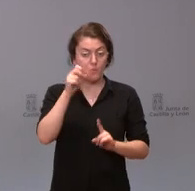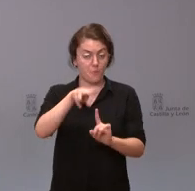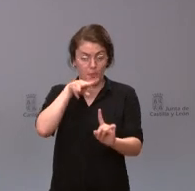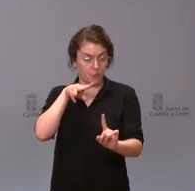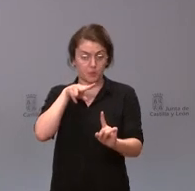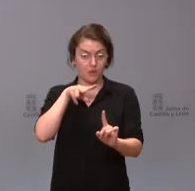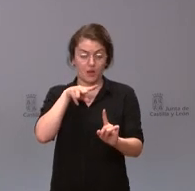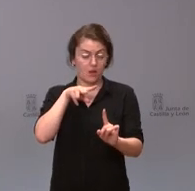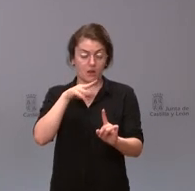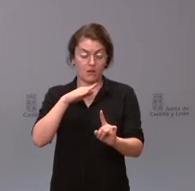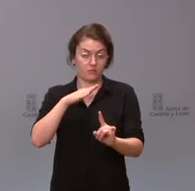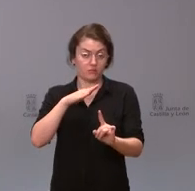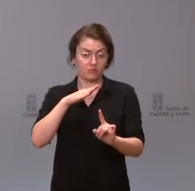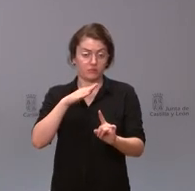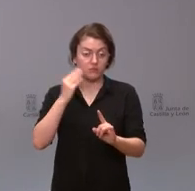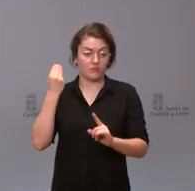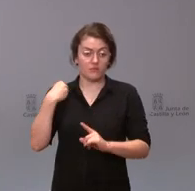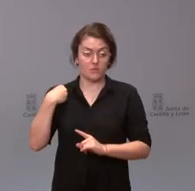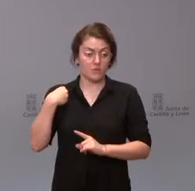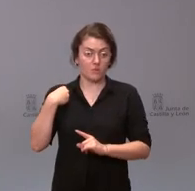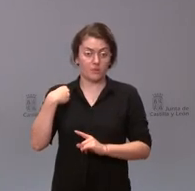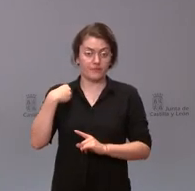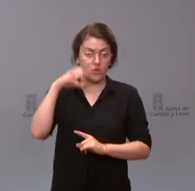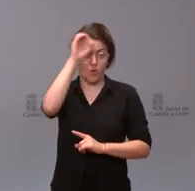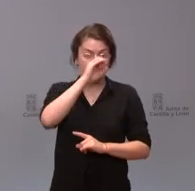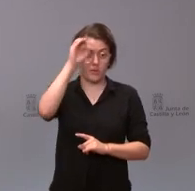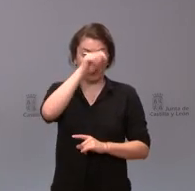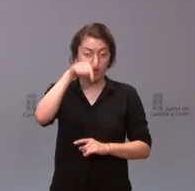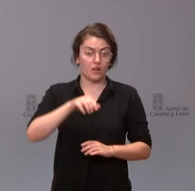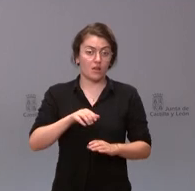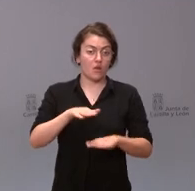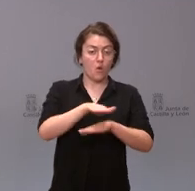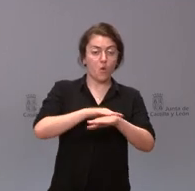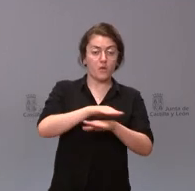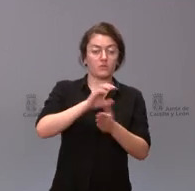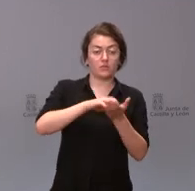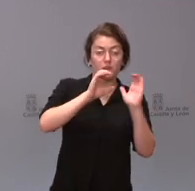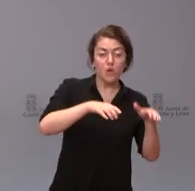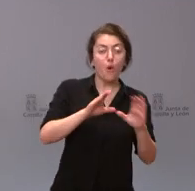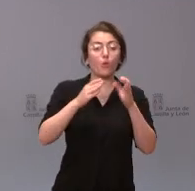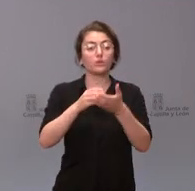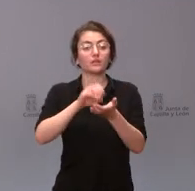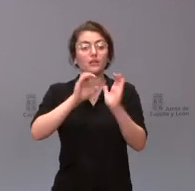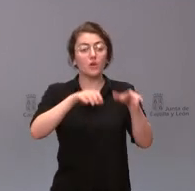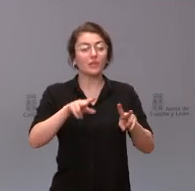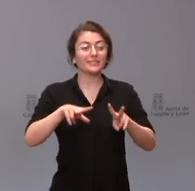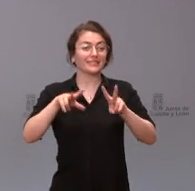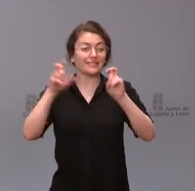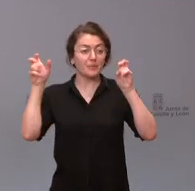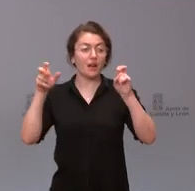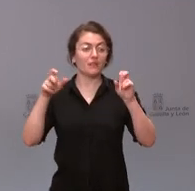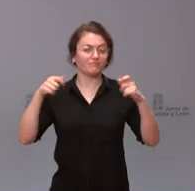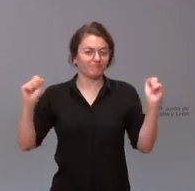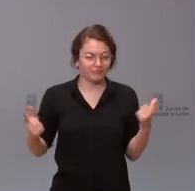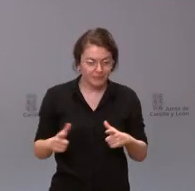que es la del gobierno de Castilla y León la Junta de Castilla tiene una relación con las políticas en materia demográfica y la posición de la